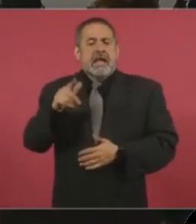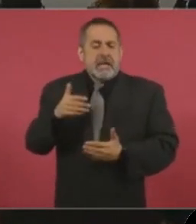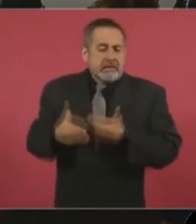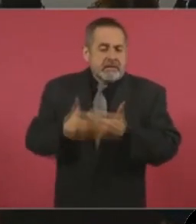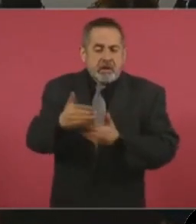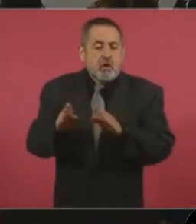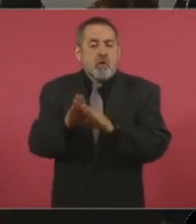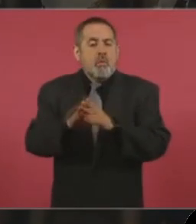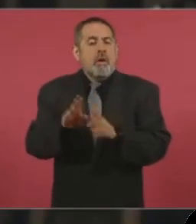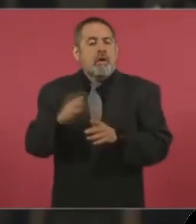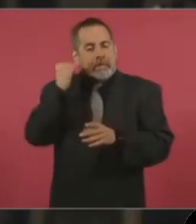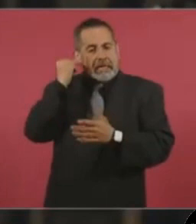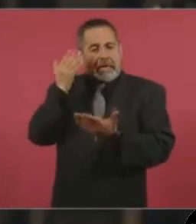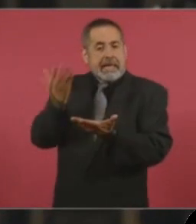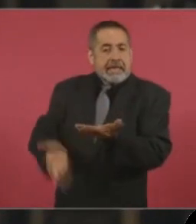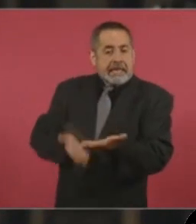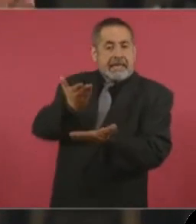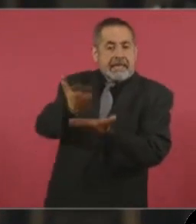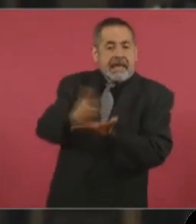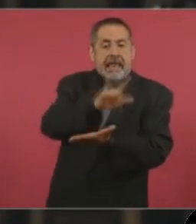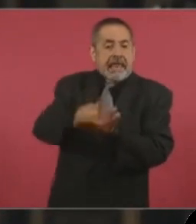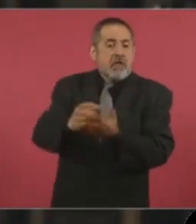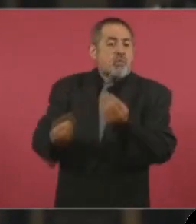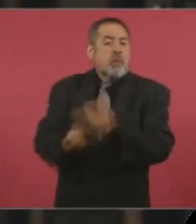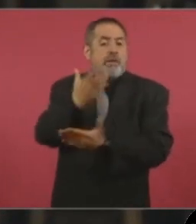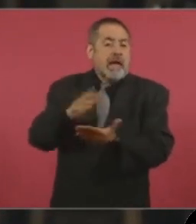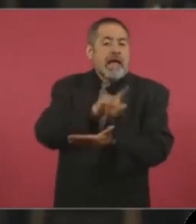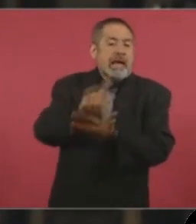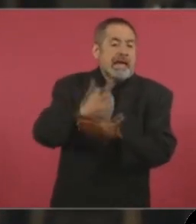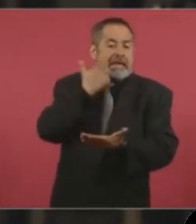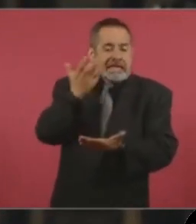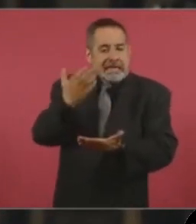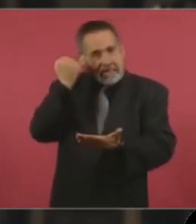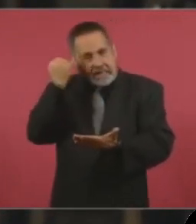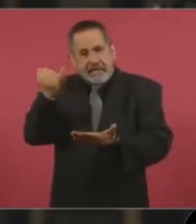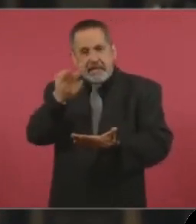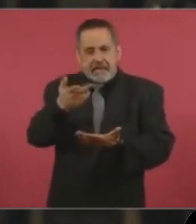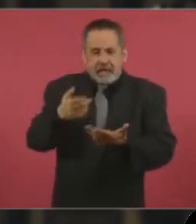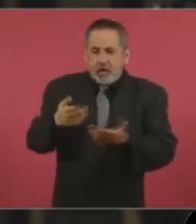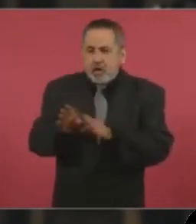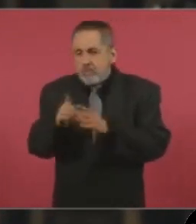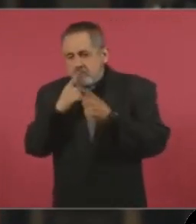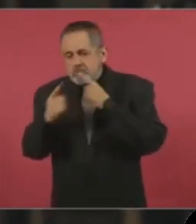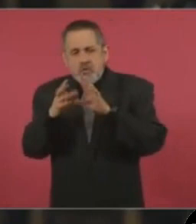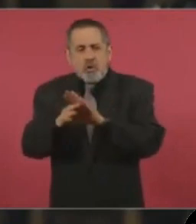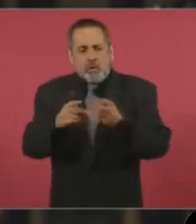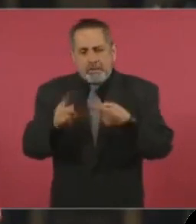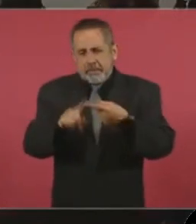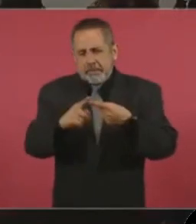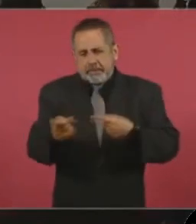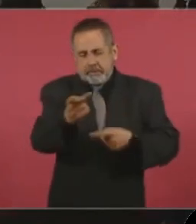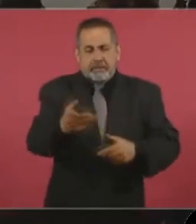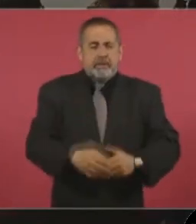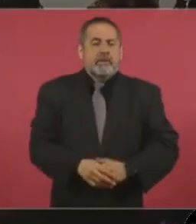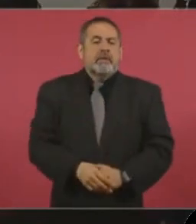reforma, la iniciativa sobre cuáles son los tiempos? Si ya lo ha estado planteando al respecto, presidente, sería mi primera pregunta.